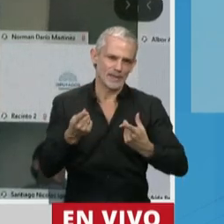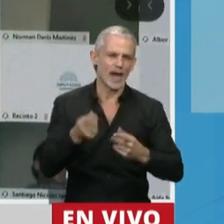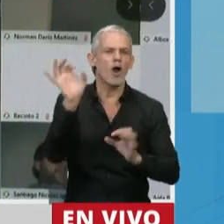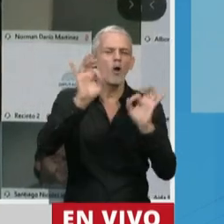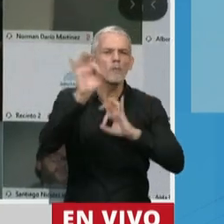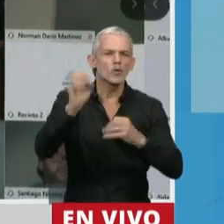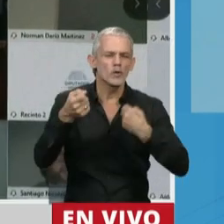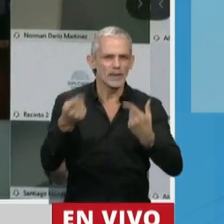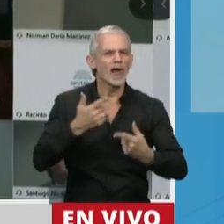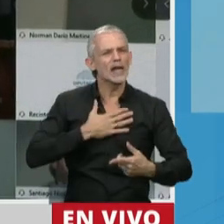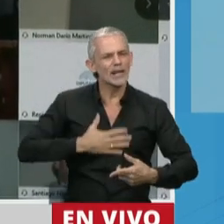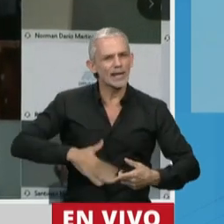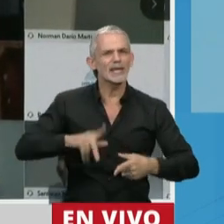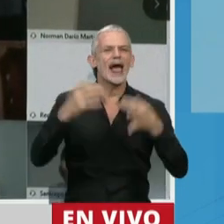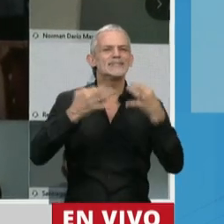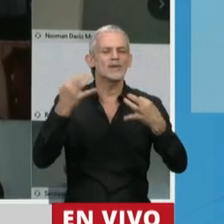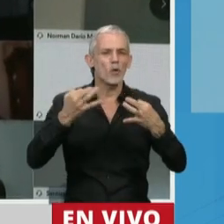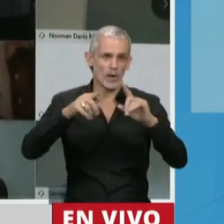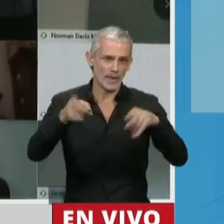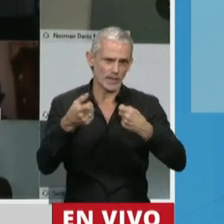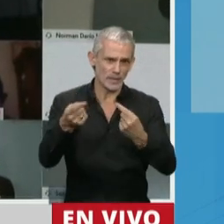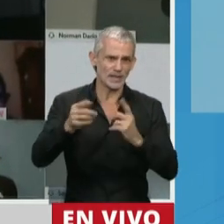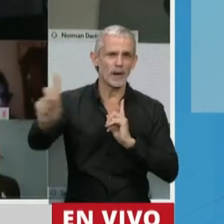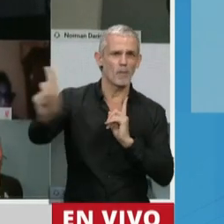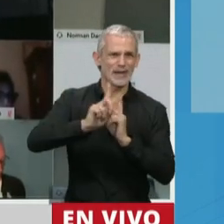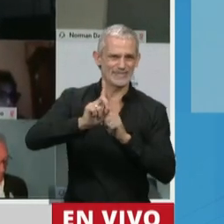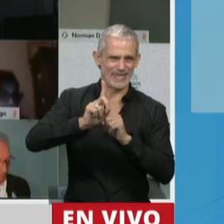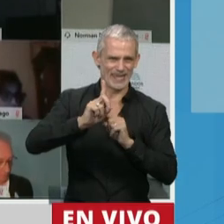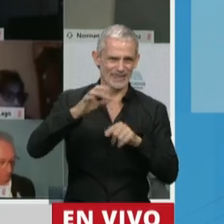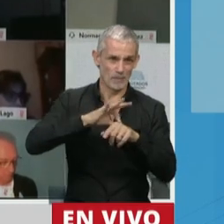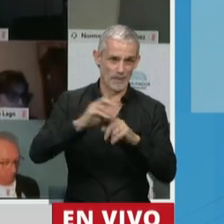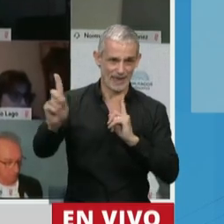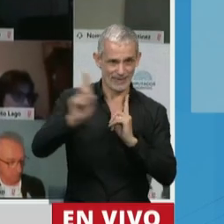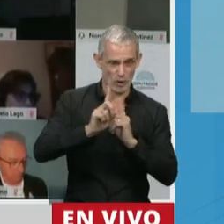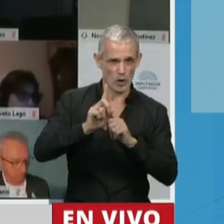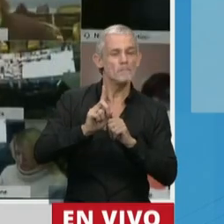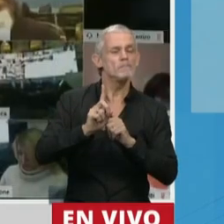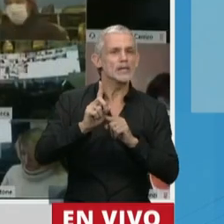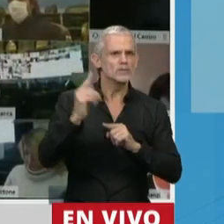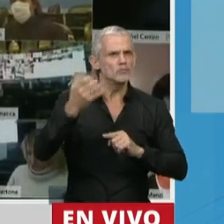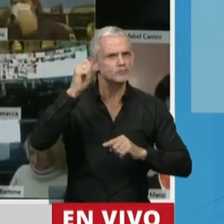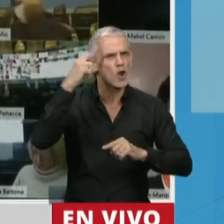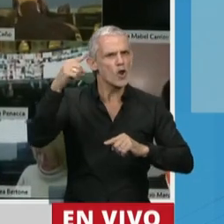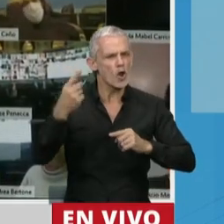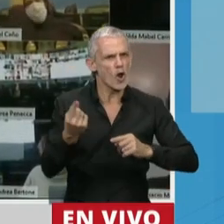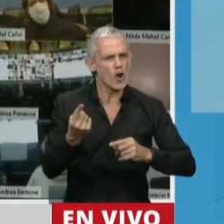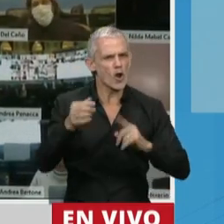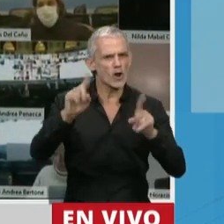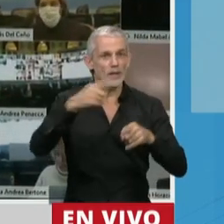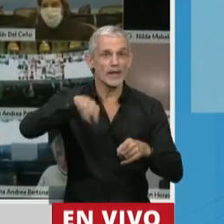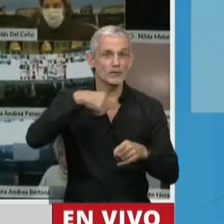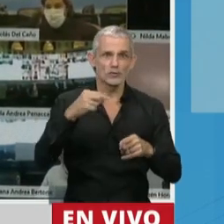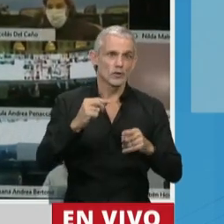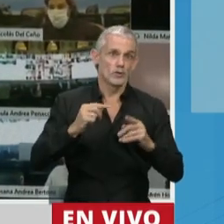oportunidad, tranquilidad y seguridad para los pacientes. Pero más que un logro, la verdad que estamos poniéndonos